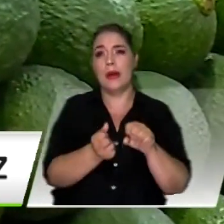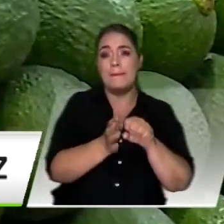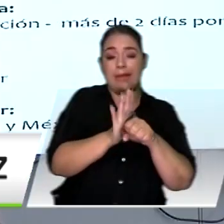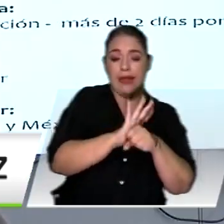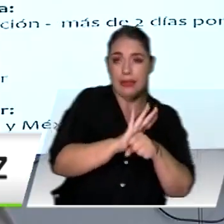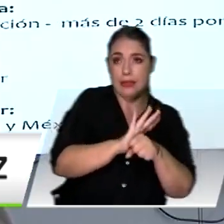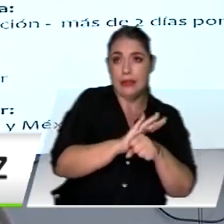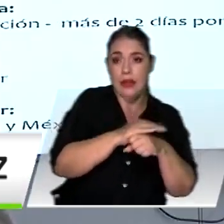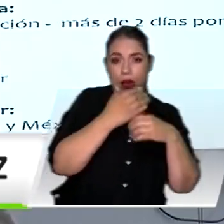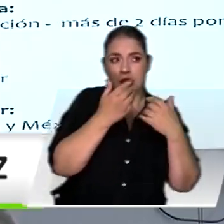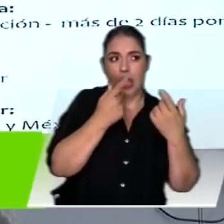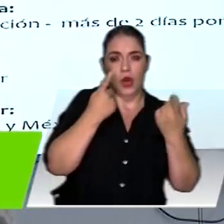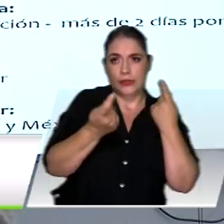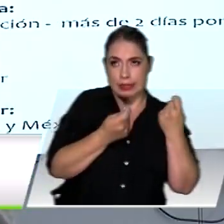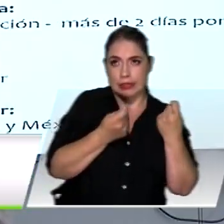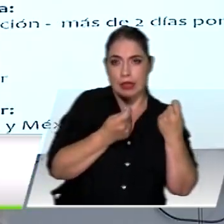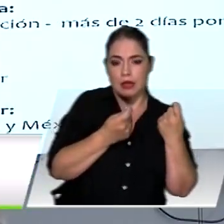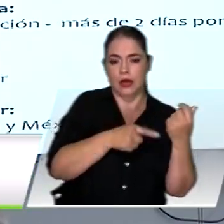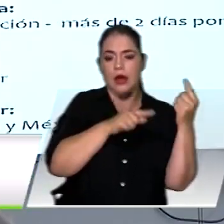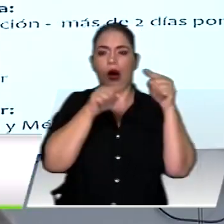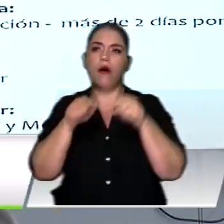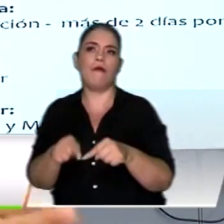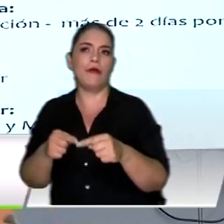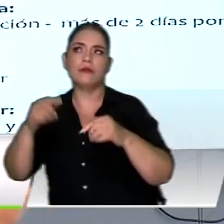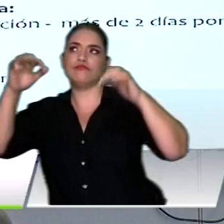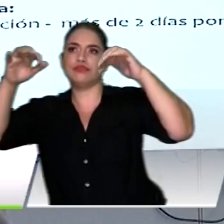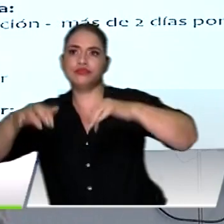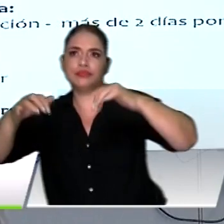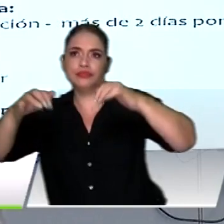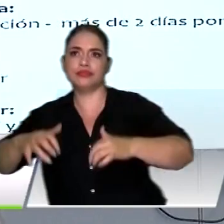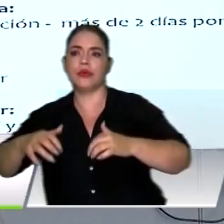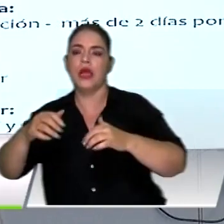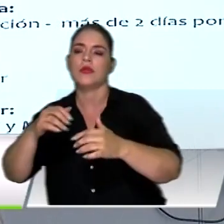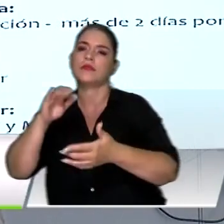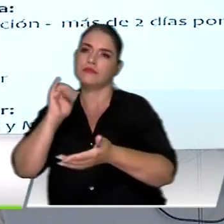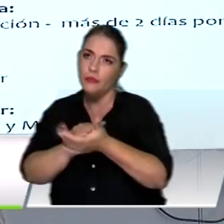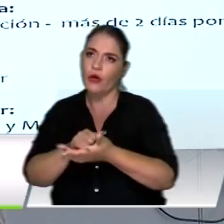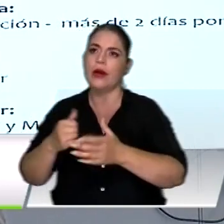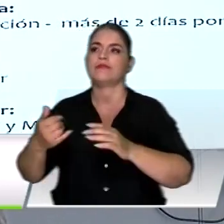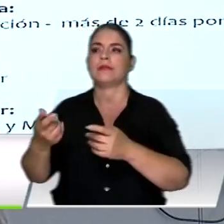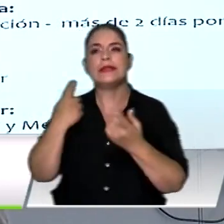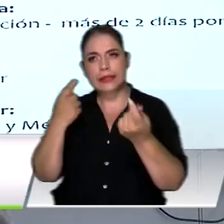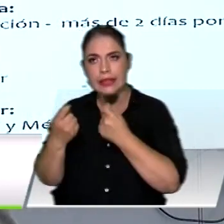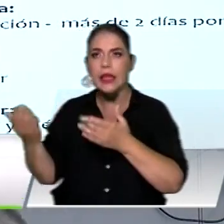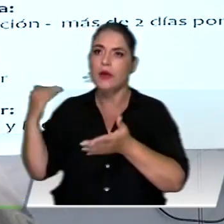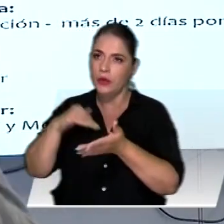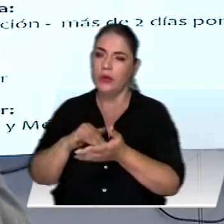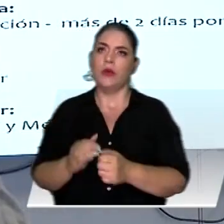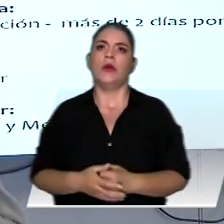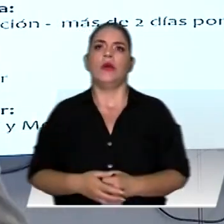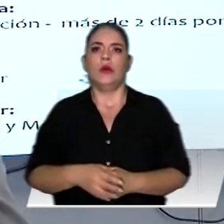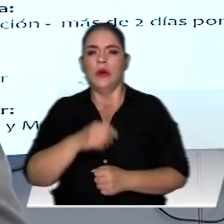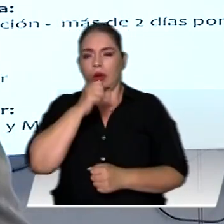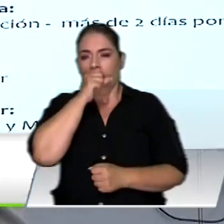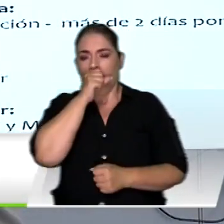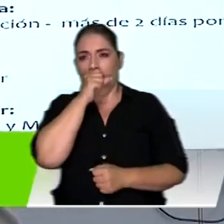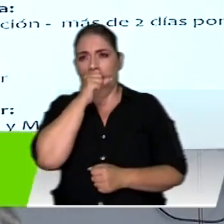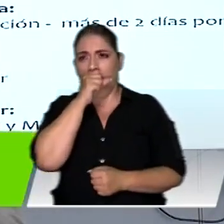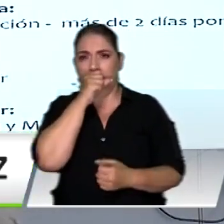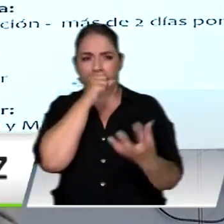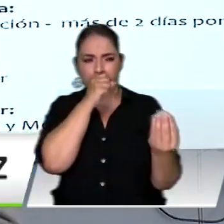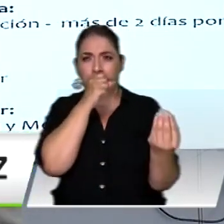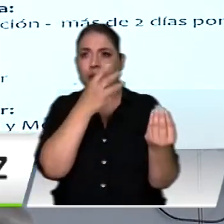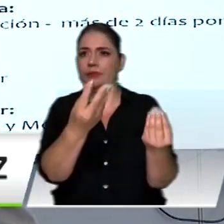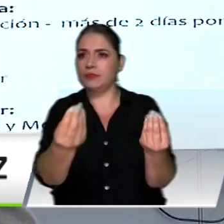-19. La organización de transportadores, las distintas plazas de abastecimiento del departamento, los distintos gremios, el